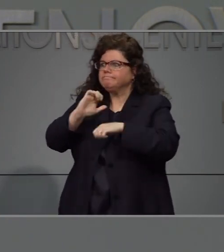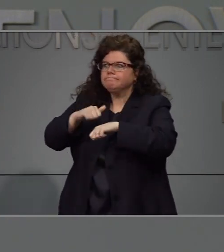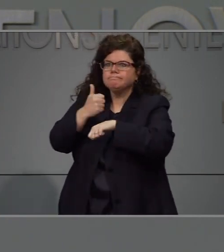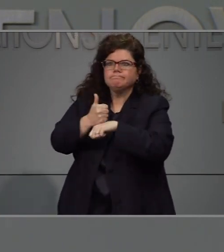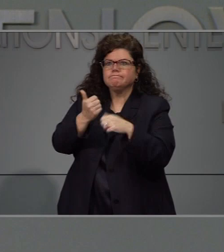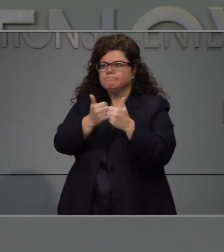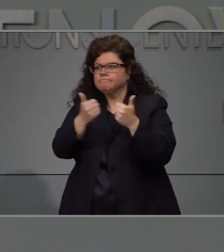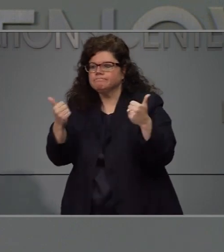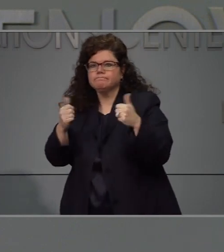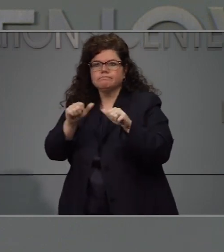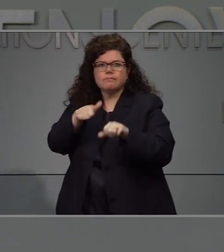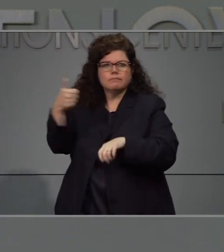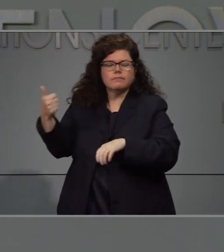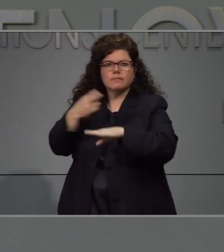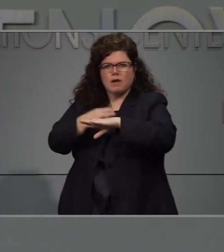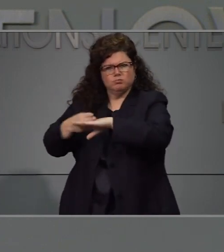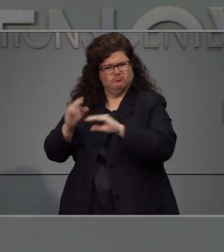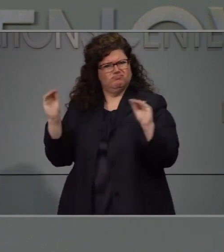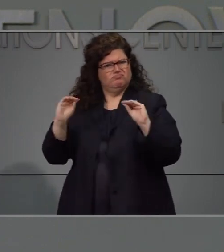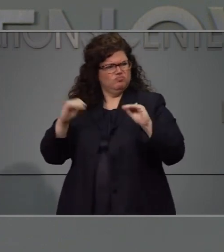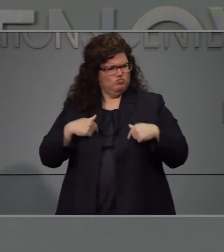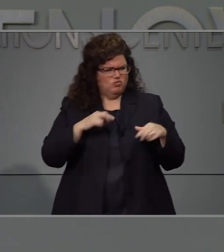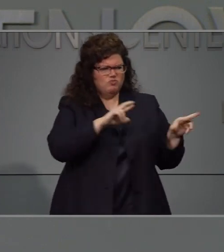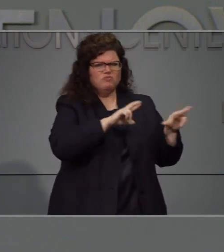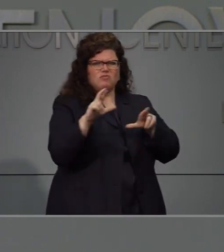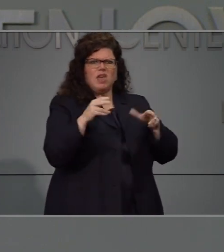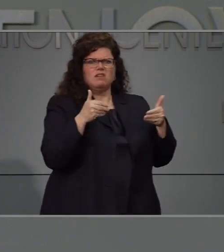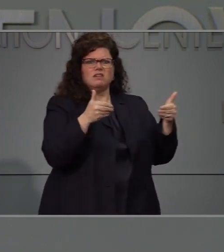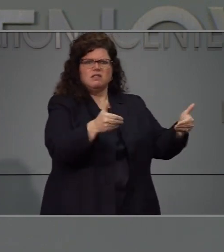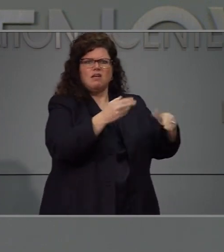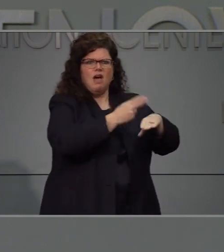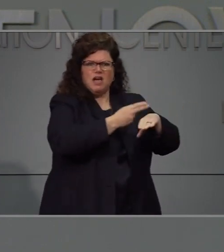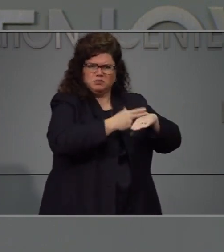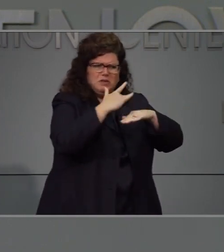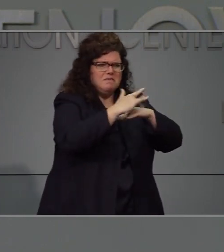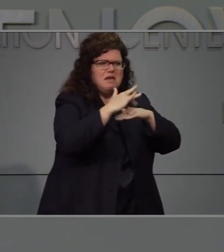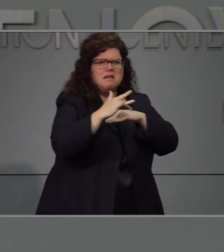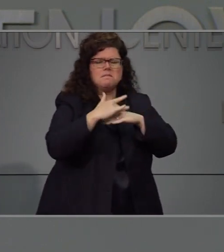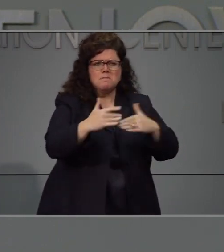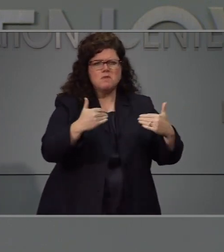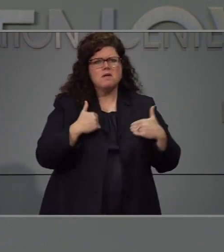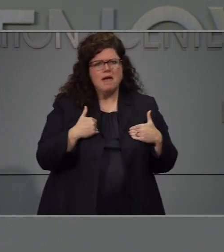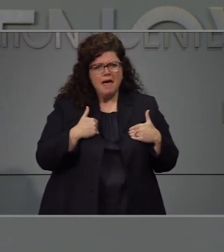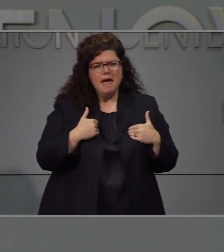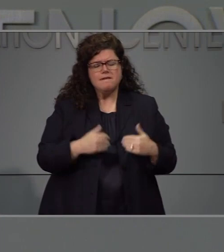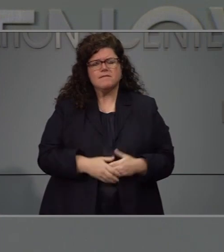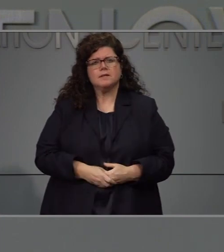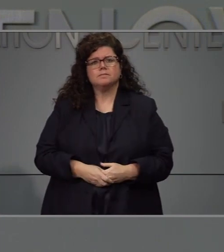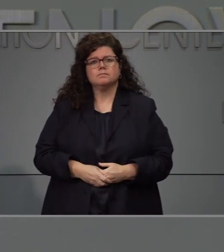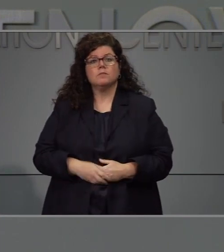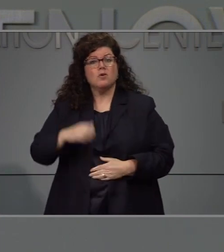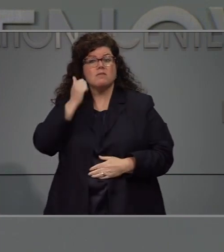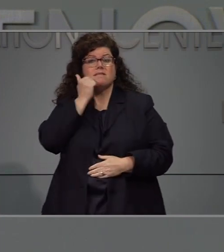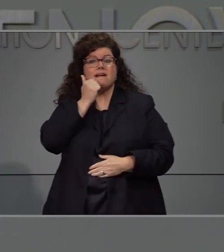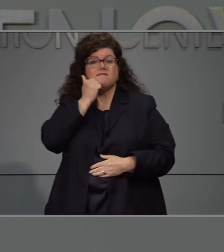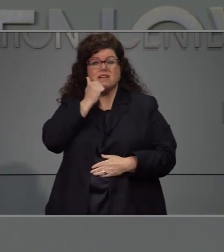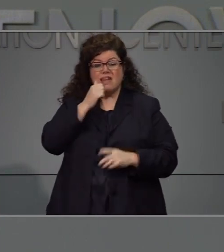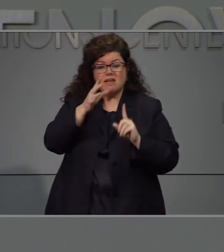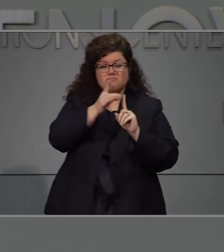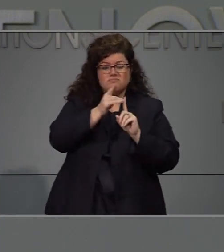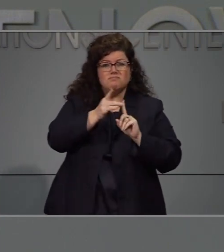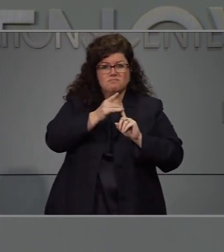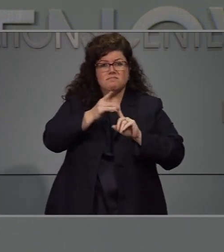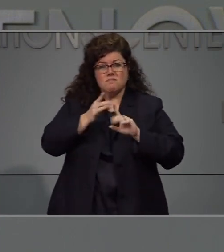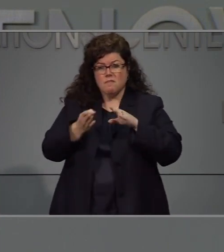atención de crisis. Creo que estamos cumpliendo con esas métricas y como dijo el gobernador, reconocemos que ese conteo de día tras